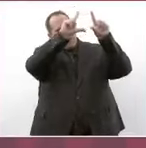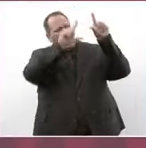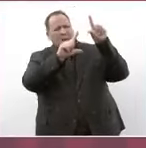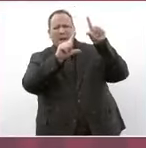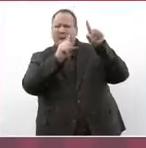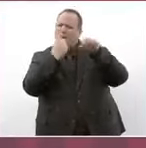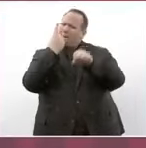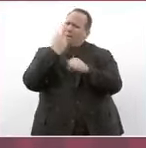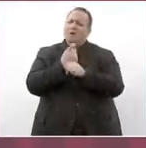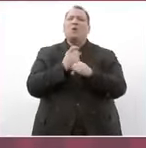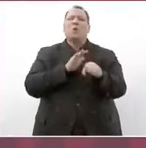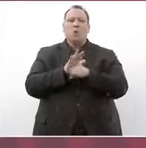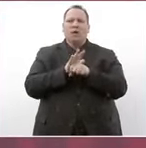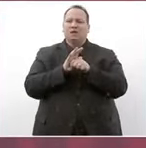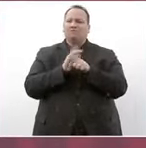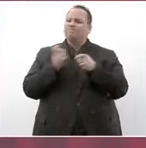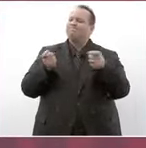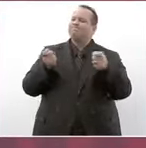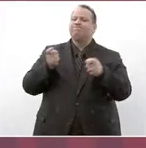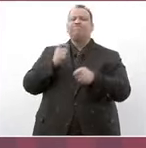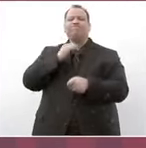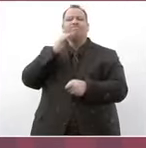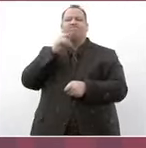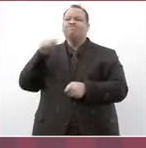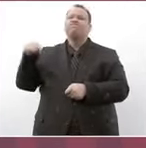era la corrupción